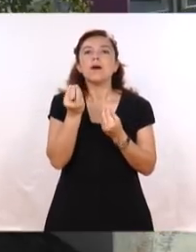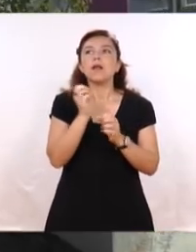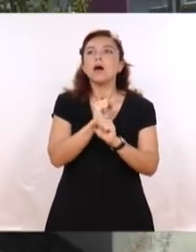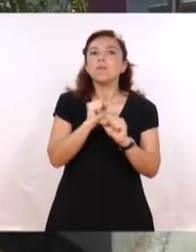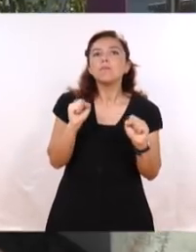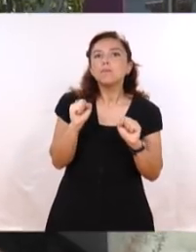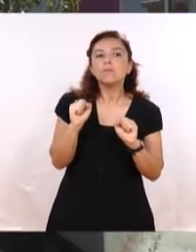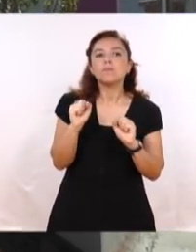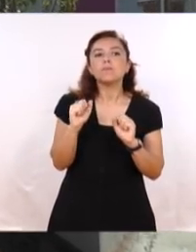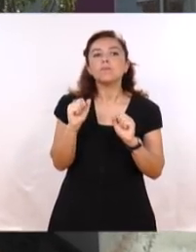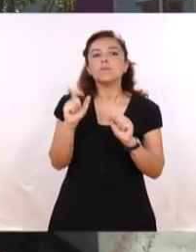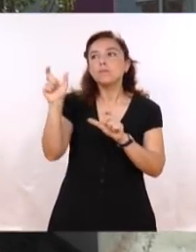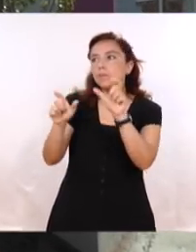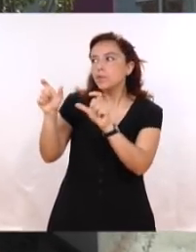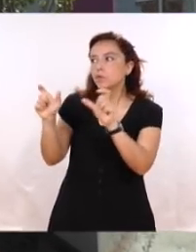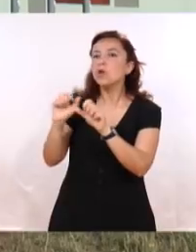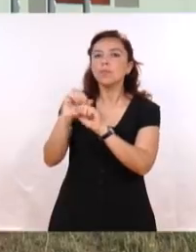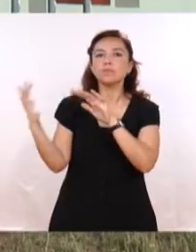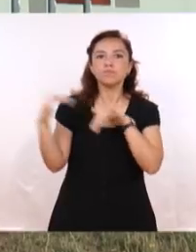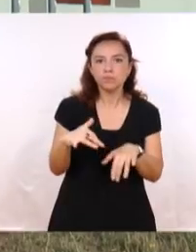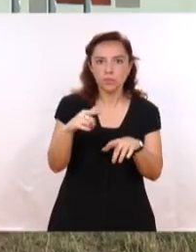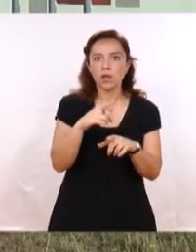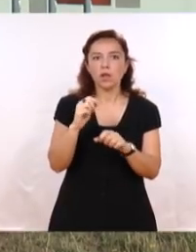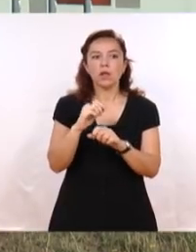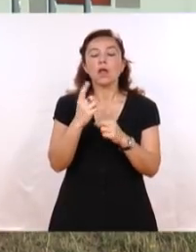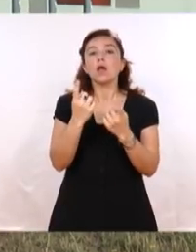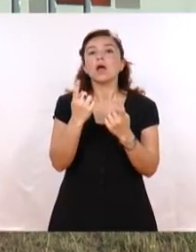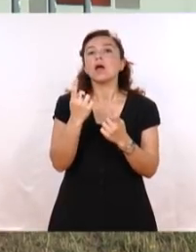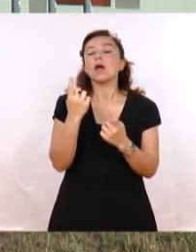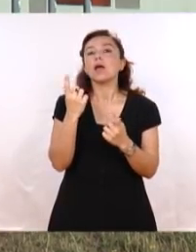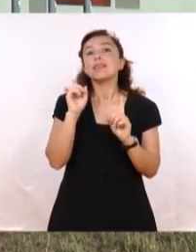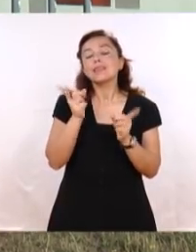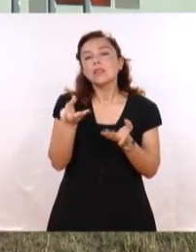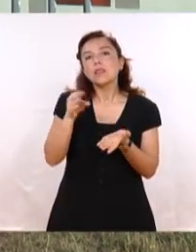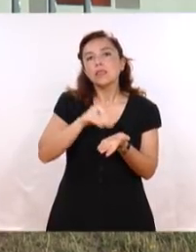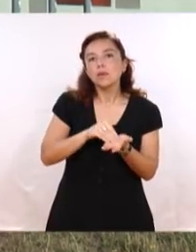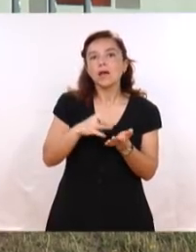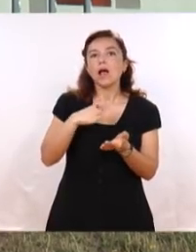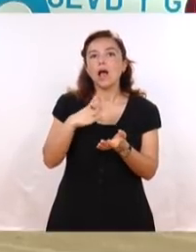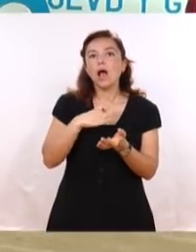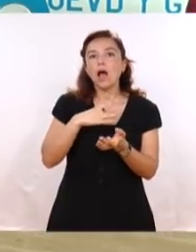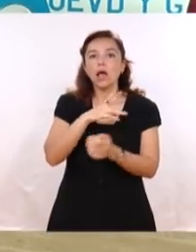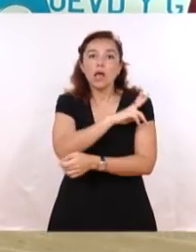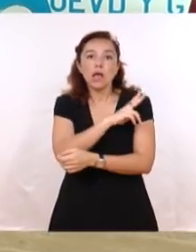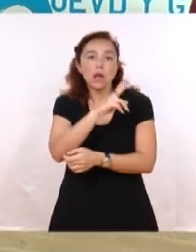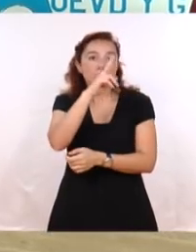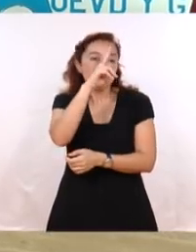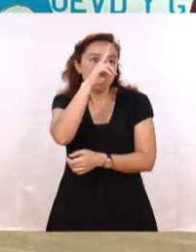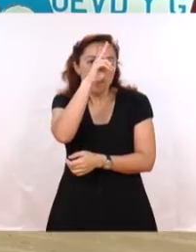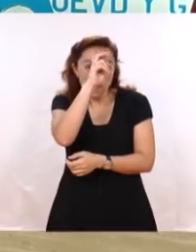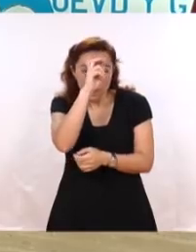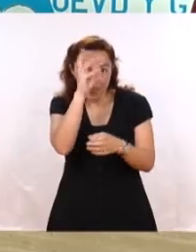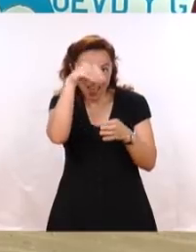realmente A la mayor cantidad de población Además tenemos la policlínica en